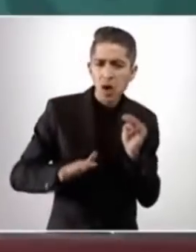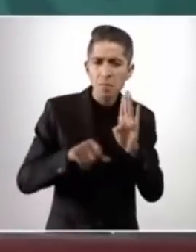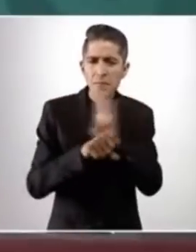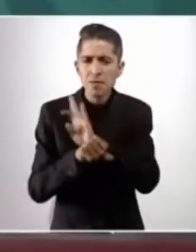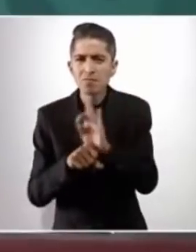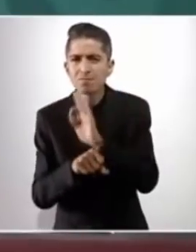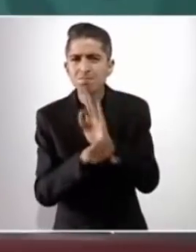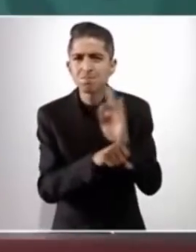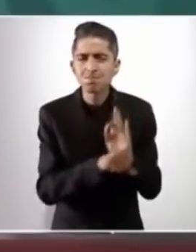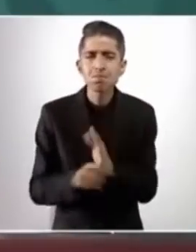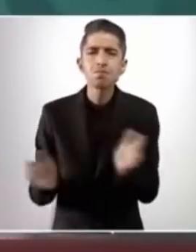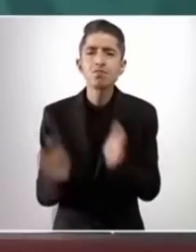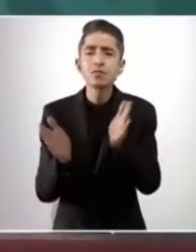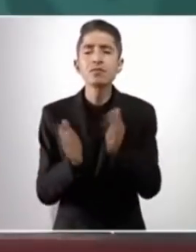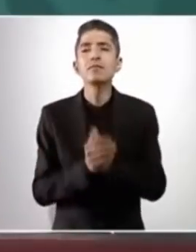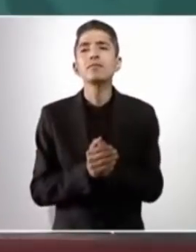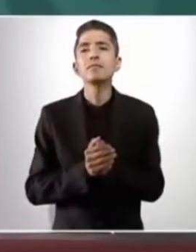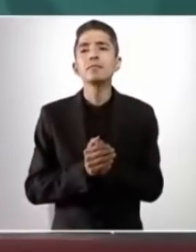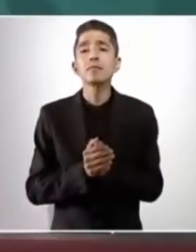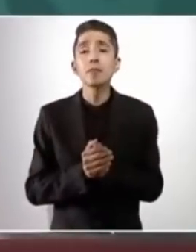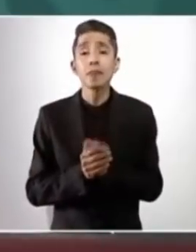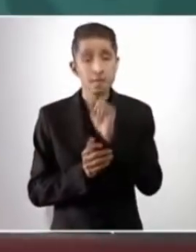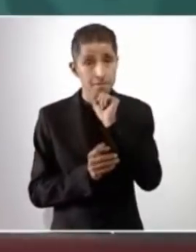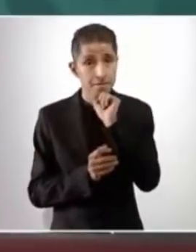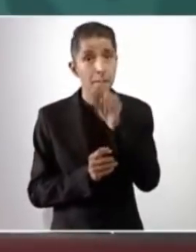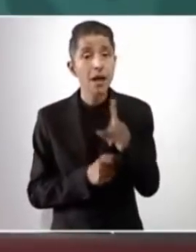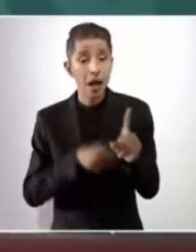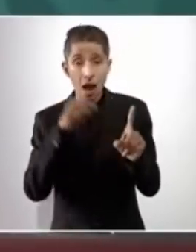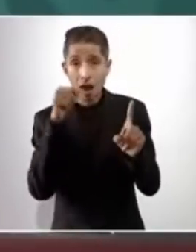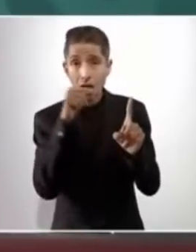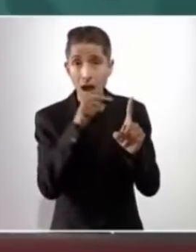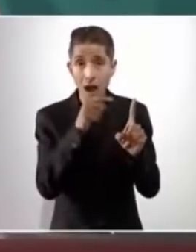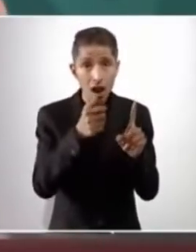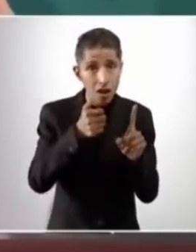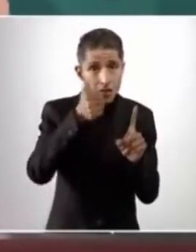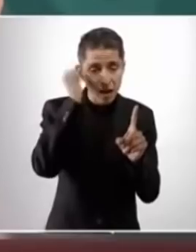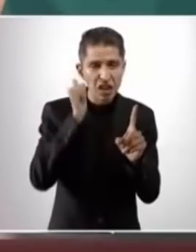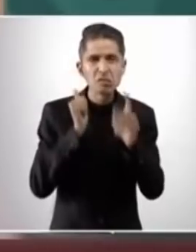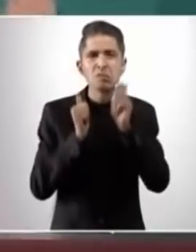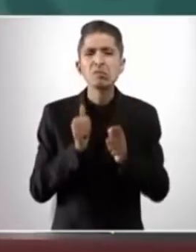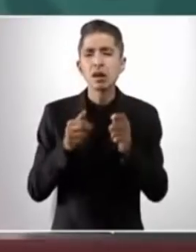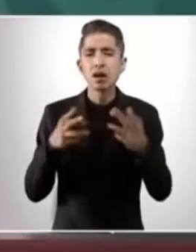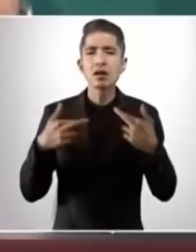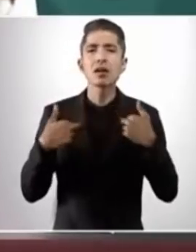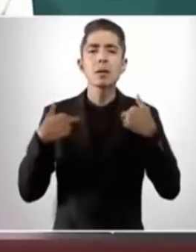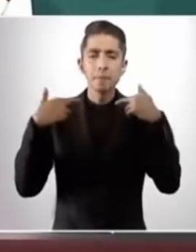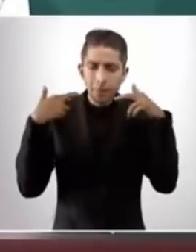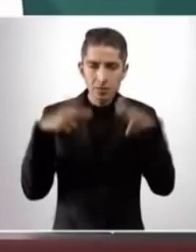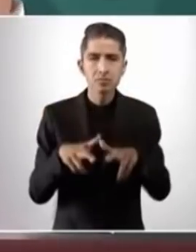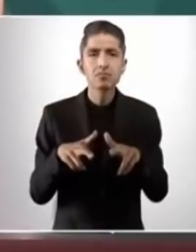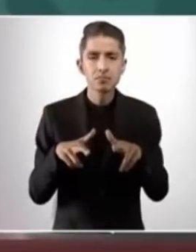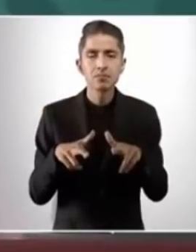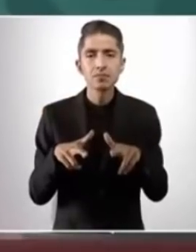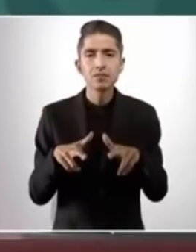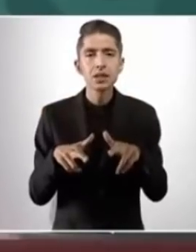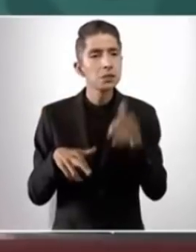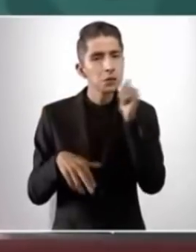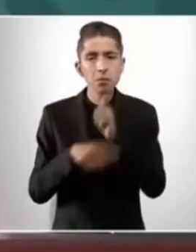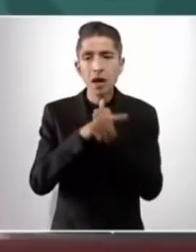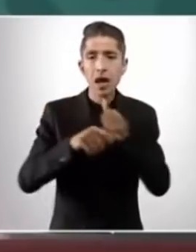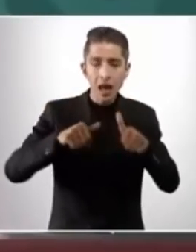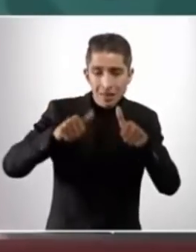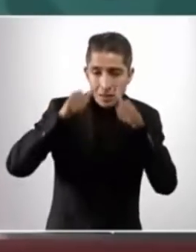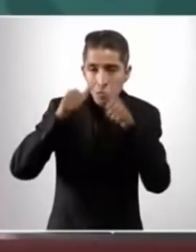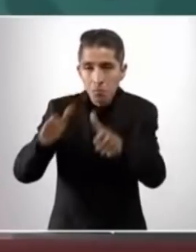Que él nos represente y esté pendiente